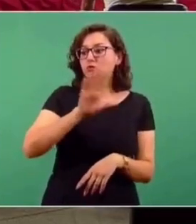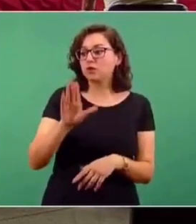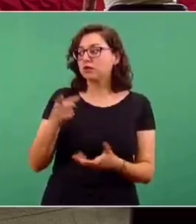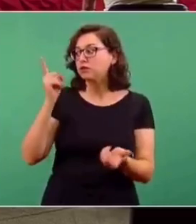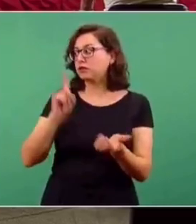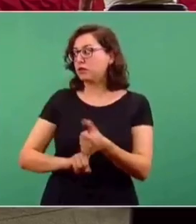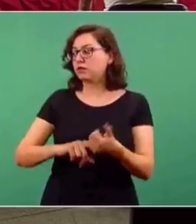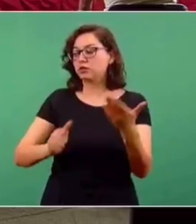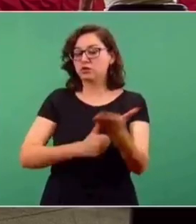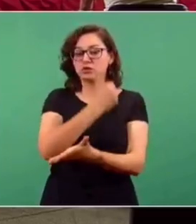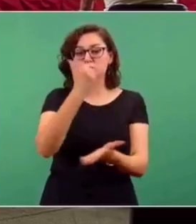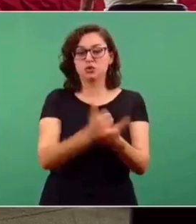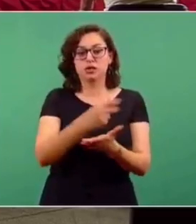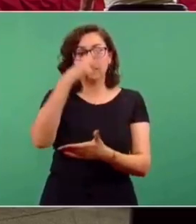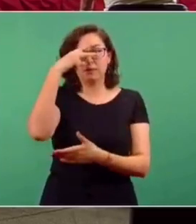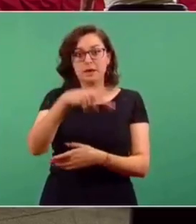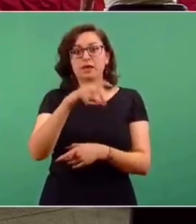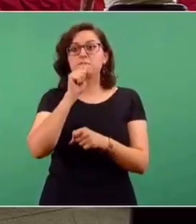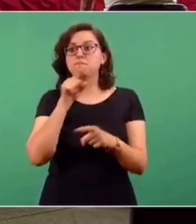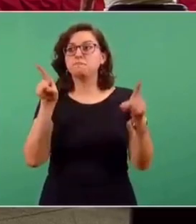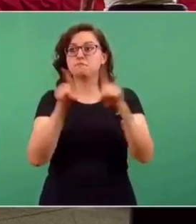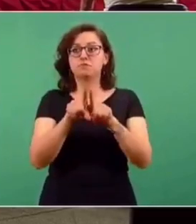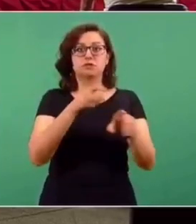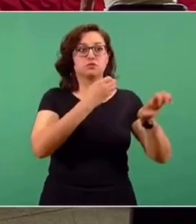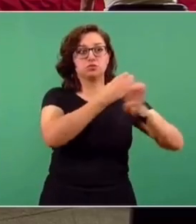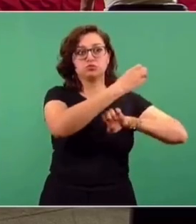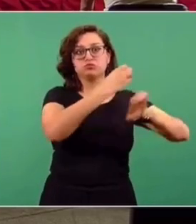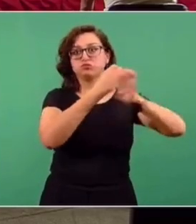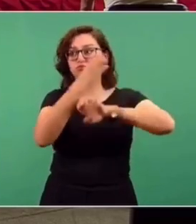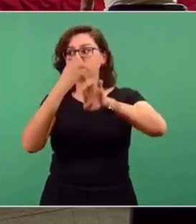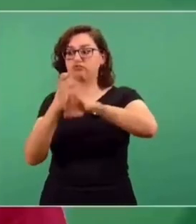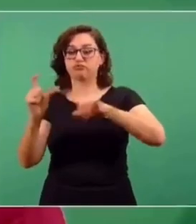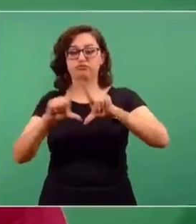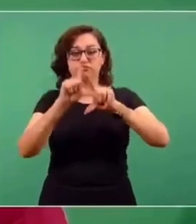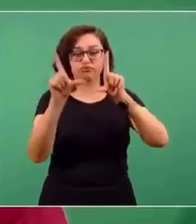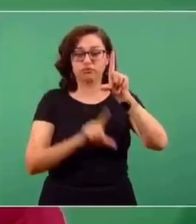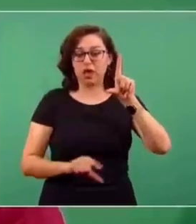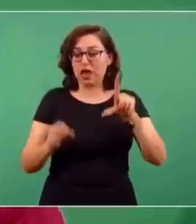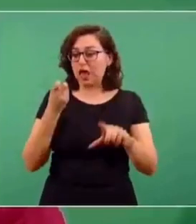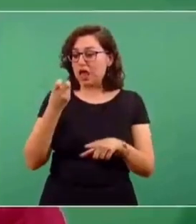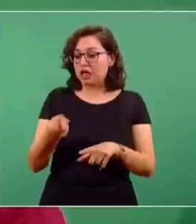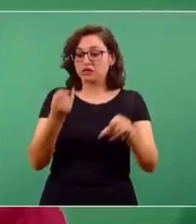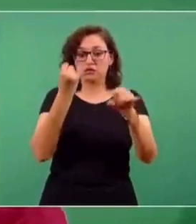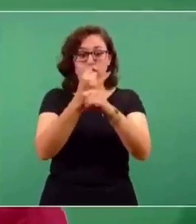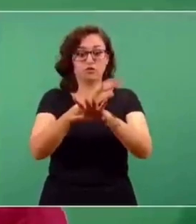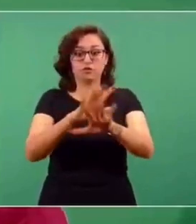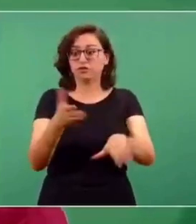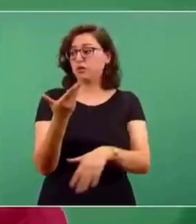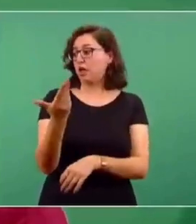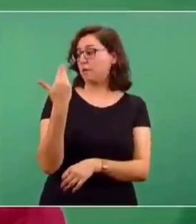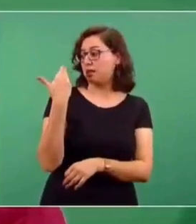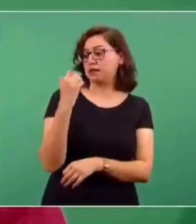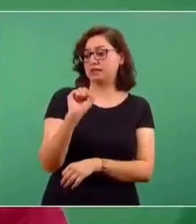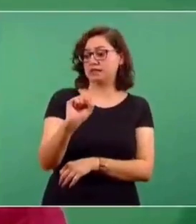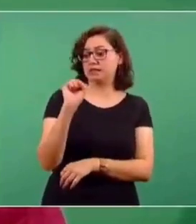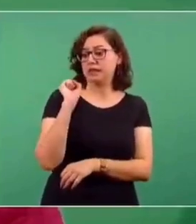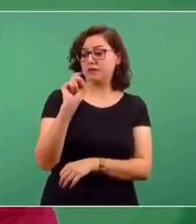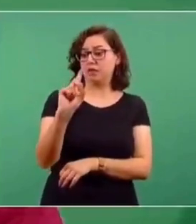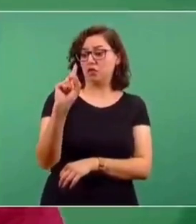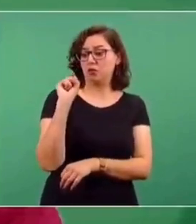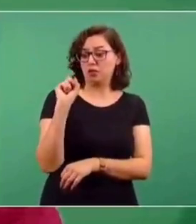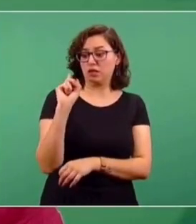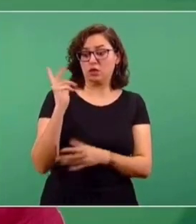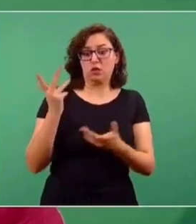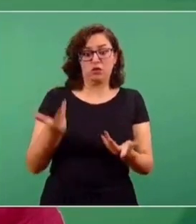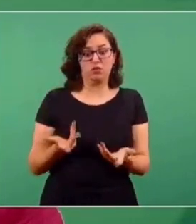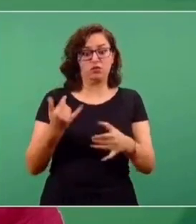posteriormente para todo el país y cada una de las entidades federativas. Y lo que pudimos ver a lo largo del fin de semana, parecía como que era la